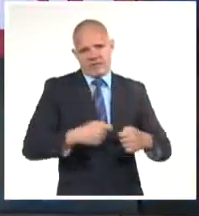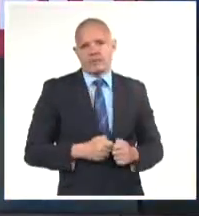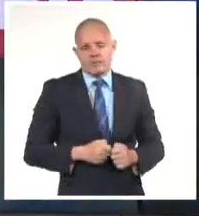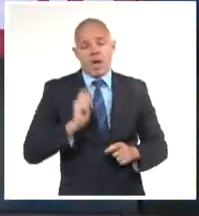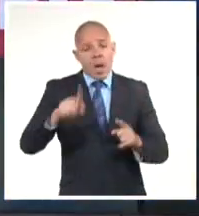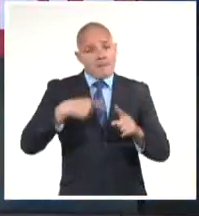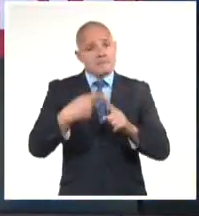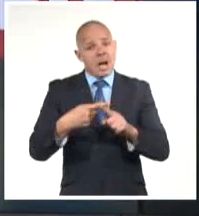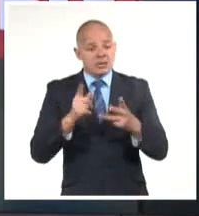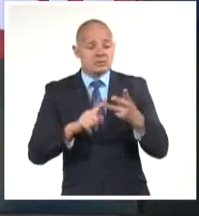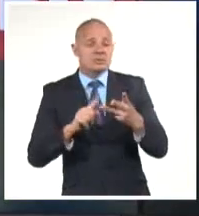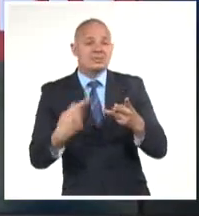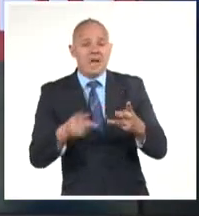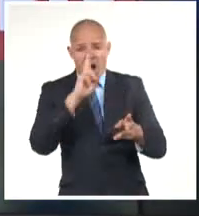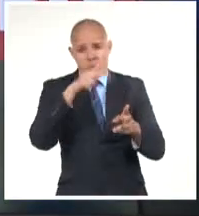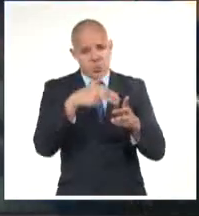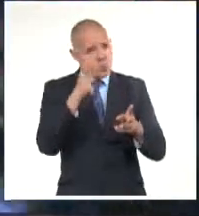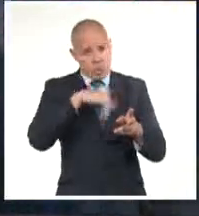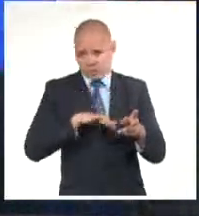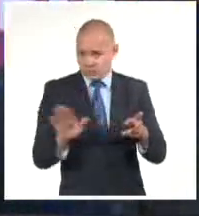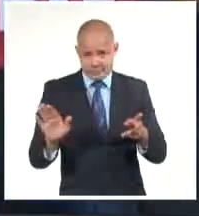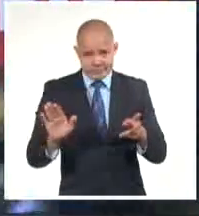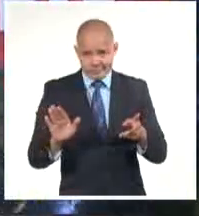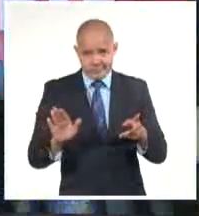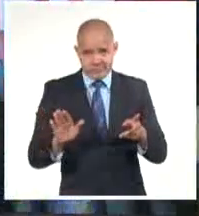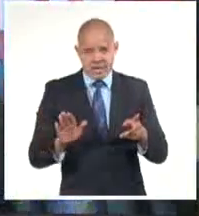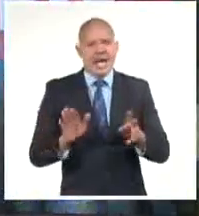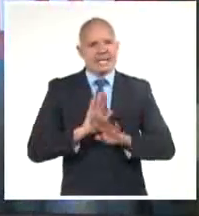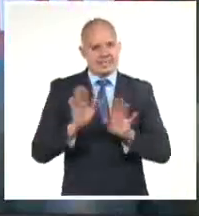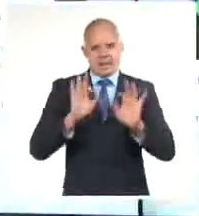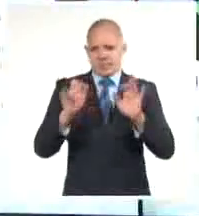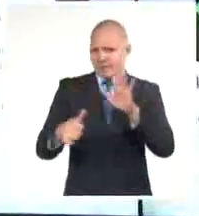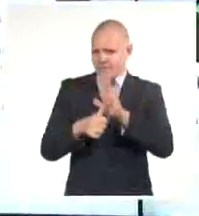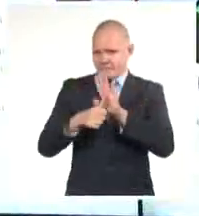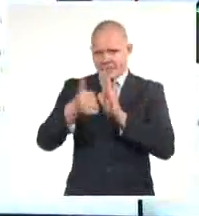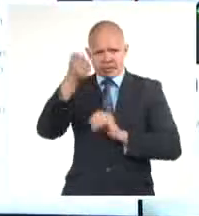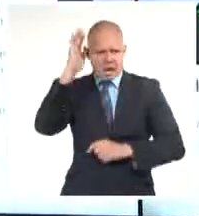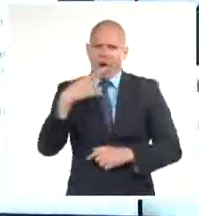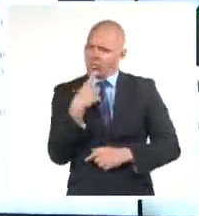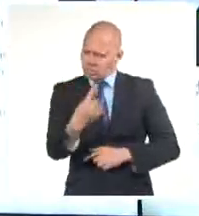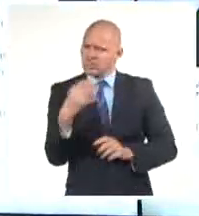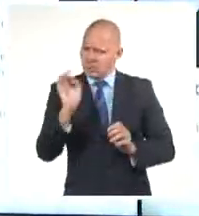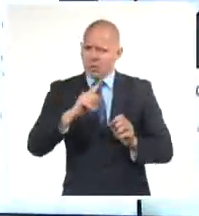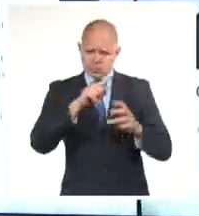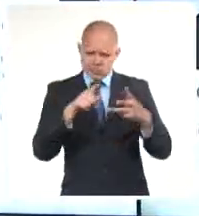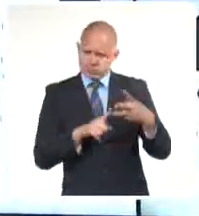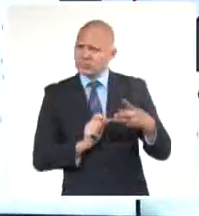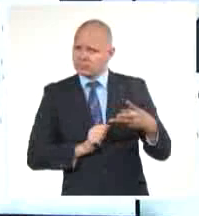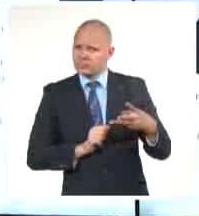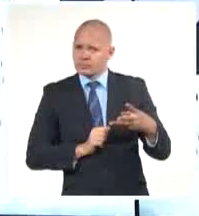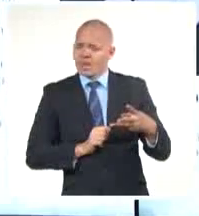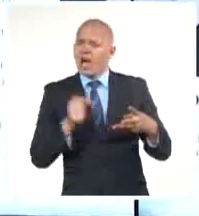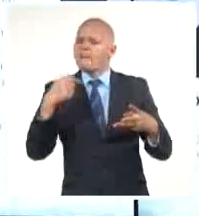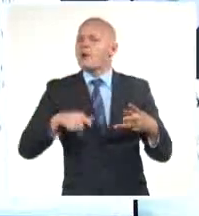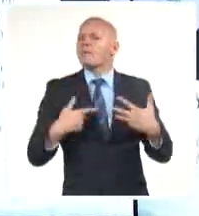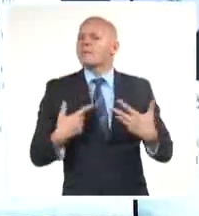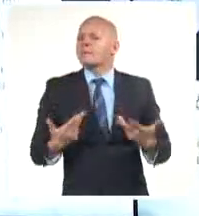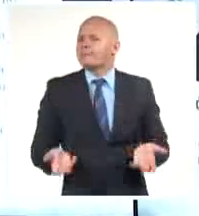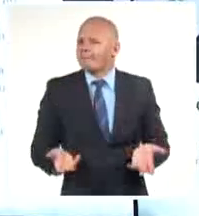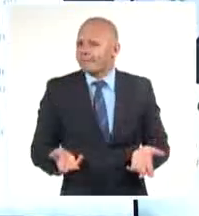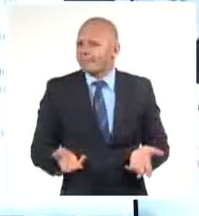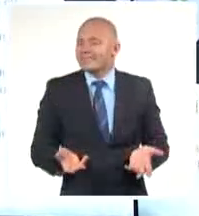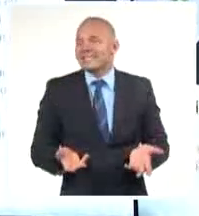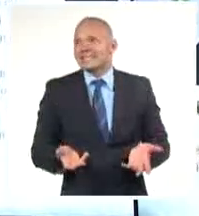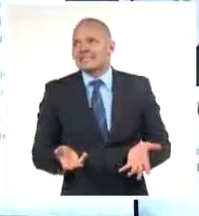causas fundamentales a las que se ha referido detalladamente el propio Díaz Canel, nuestro presidente. Pero esta vez las cosas han estado